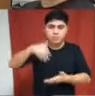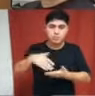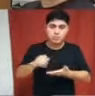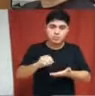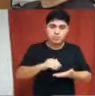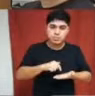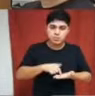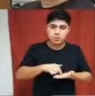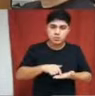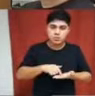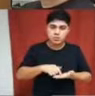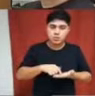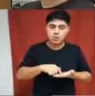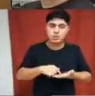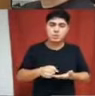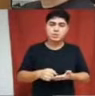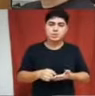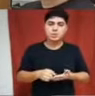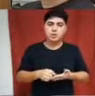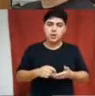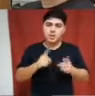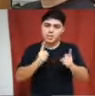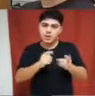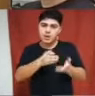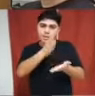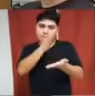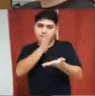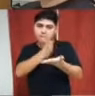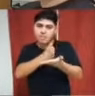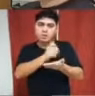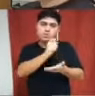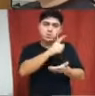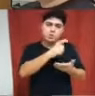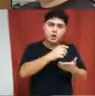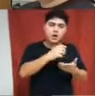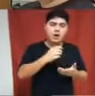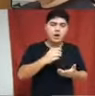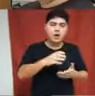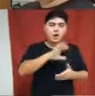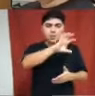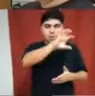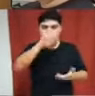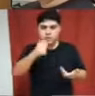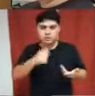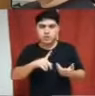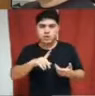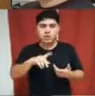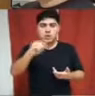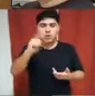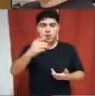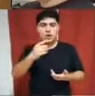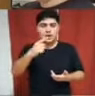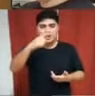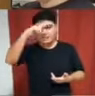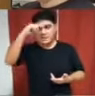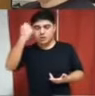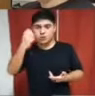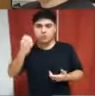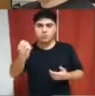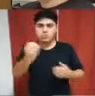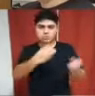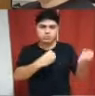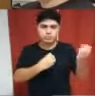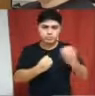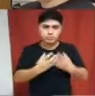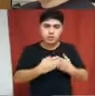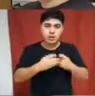coparticipación provincial, nacional y también de las contribuciones de